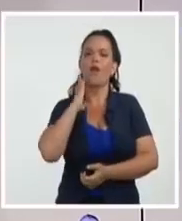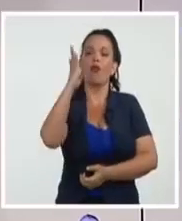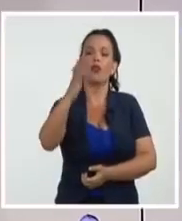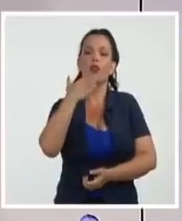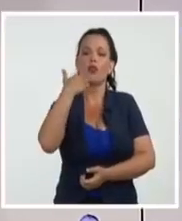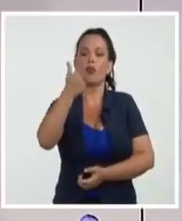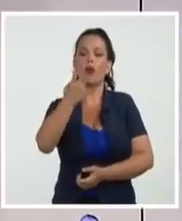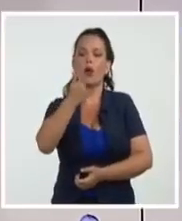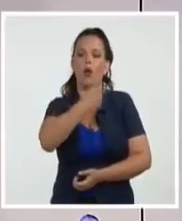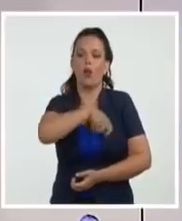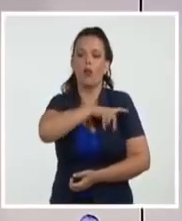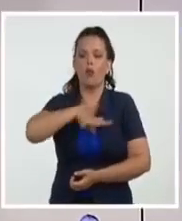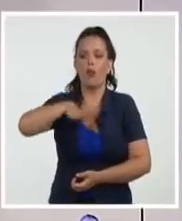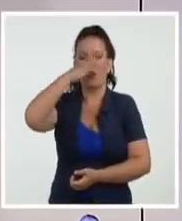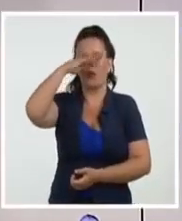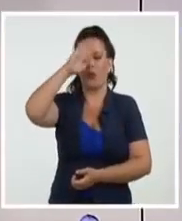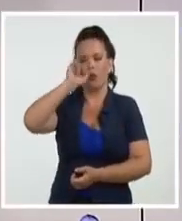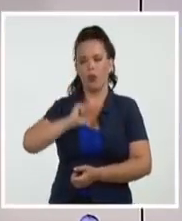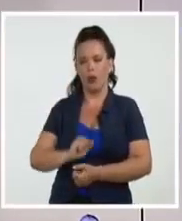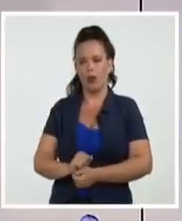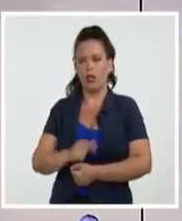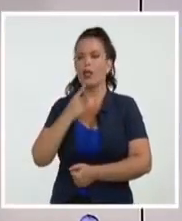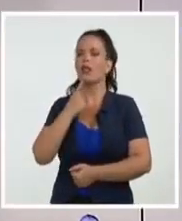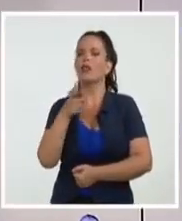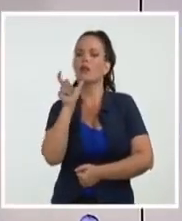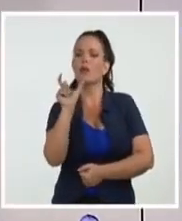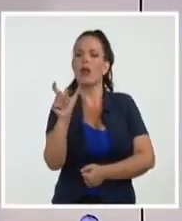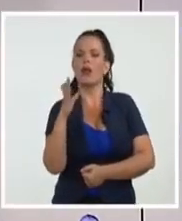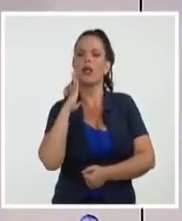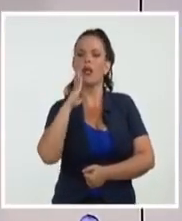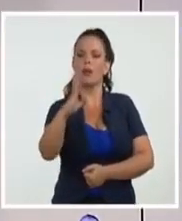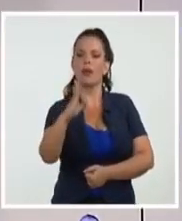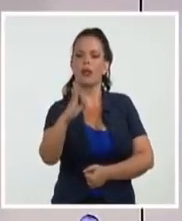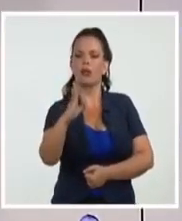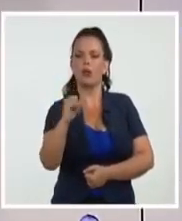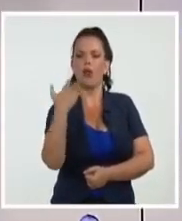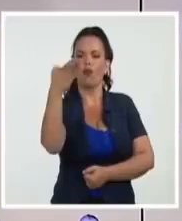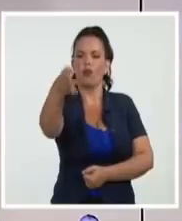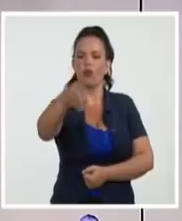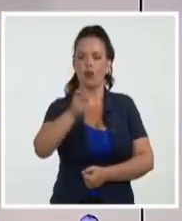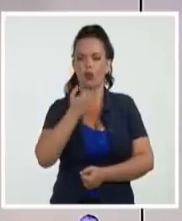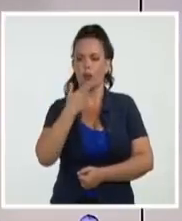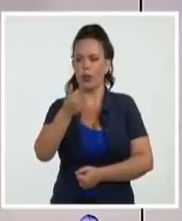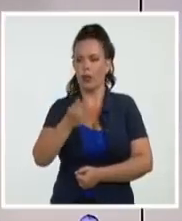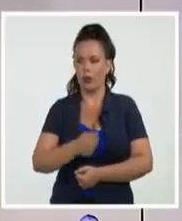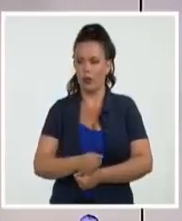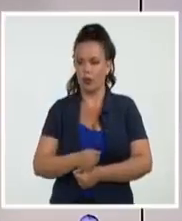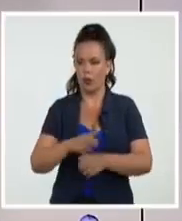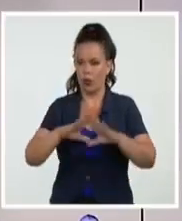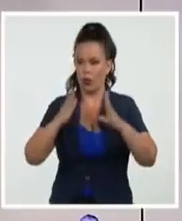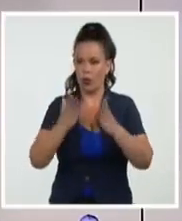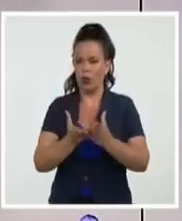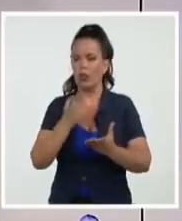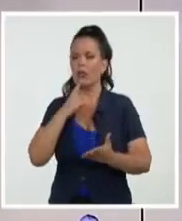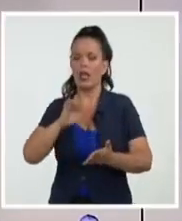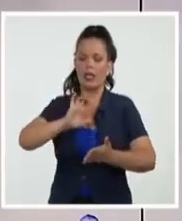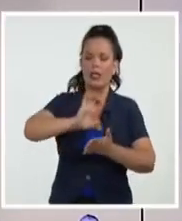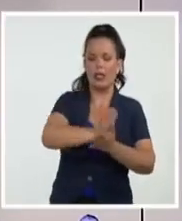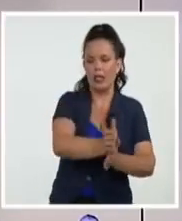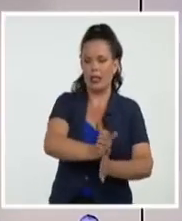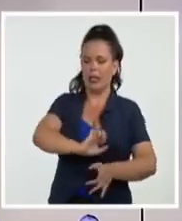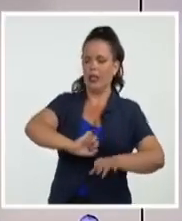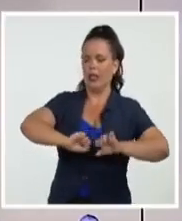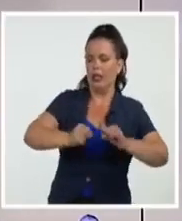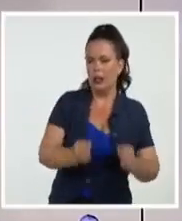por los derechos humanos, todas ellas en conjunción perfecta con régimen, represión, violencia, abusos